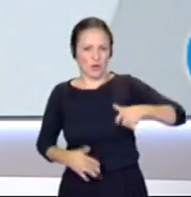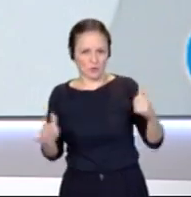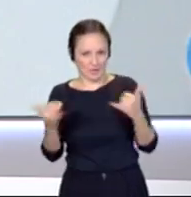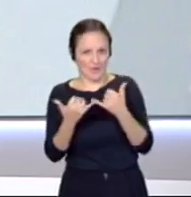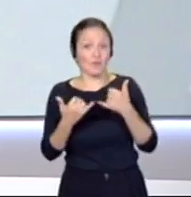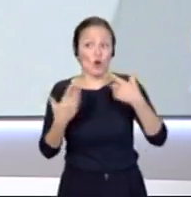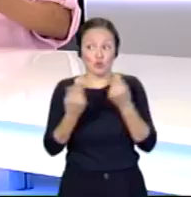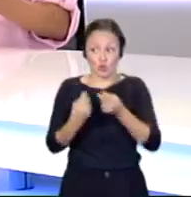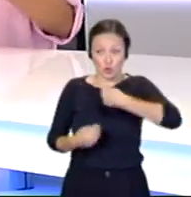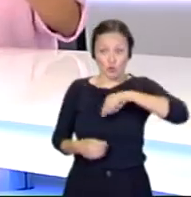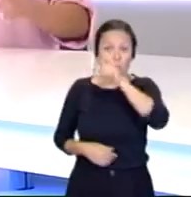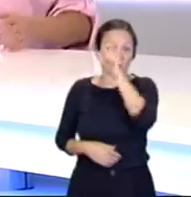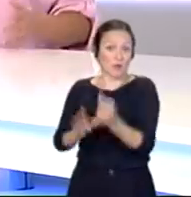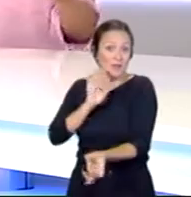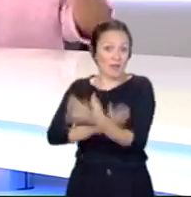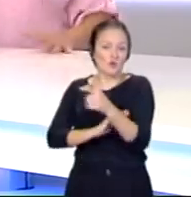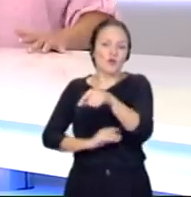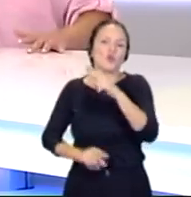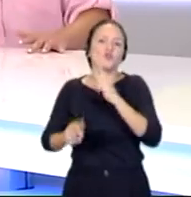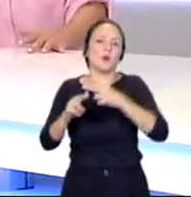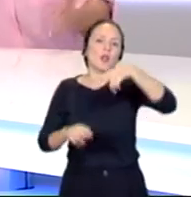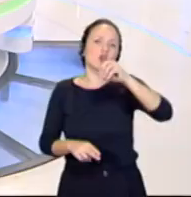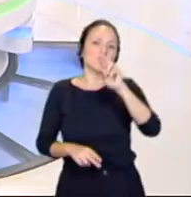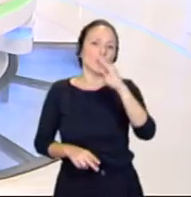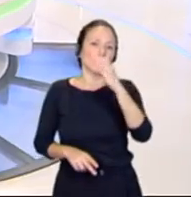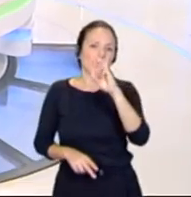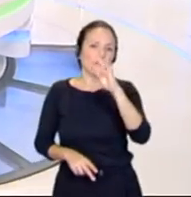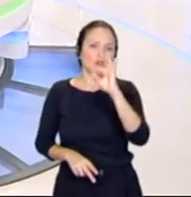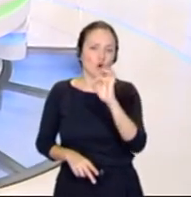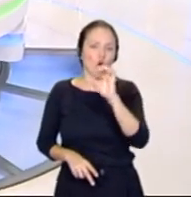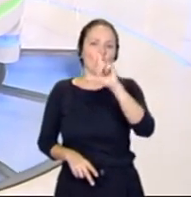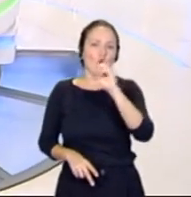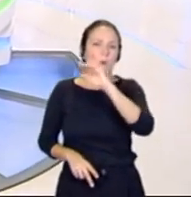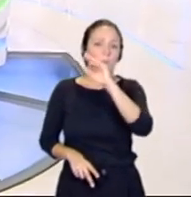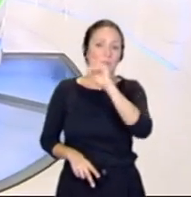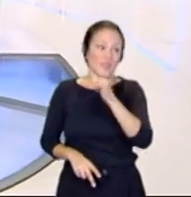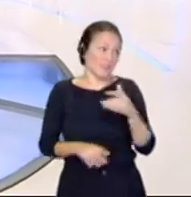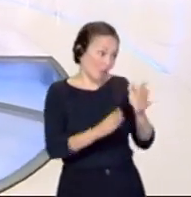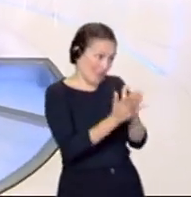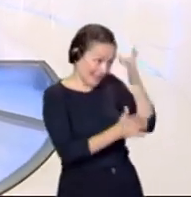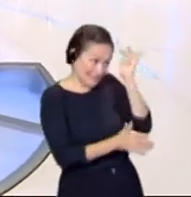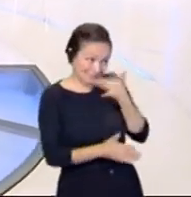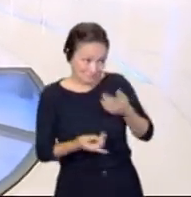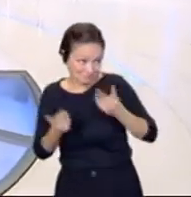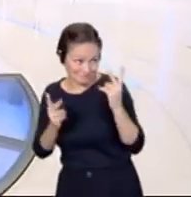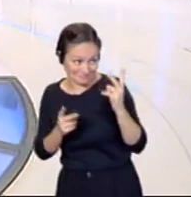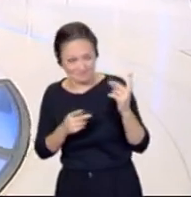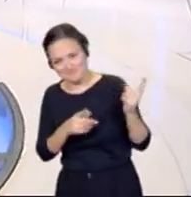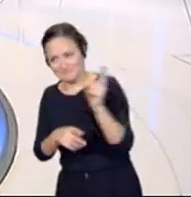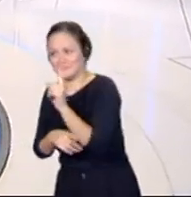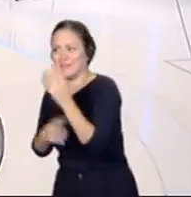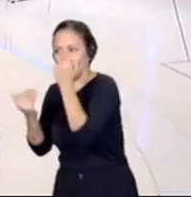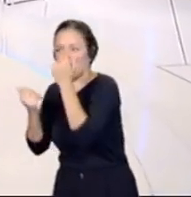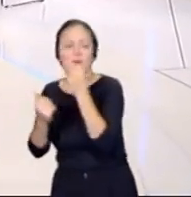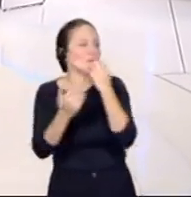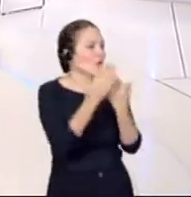nosotros está su alma mater, el es Norberto López. Esti, si me parece, ¿qué te parece? Adelante. Saludar a Norberto, ¿qué tal? Muy buenos días. Buenos días, Fátima, ¿qué tal?